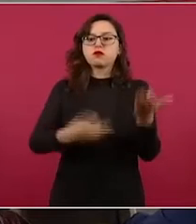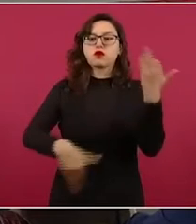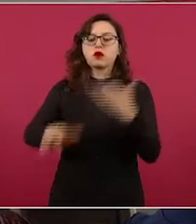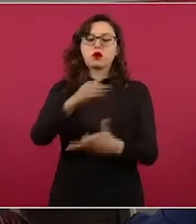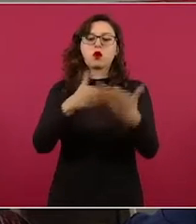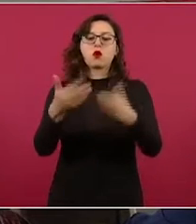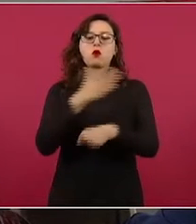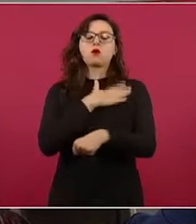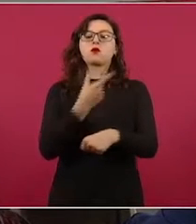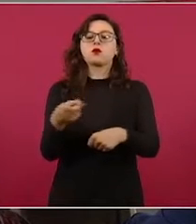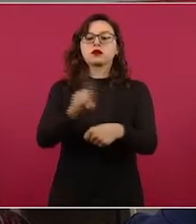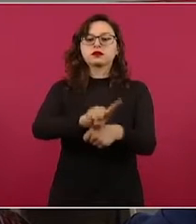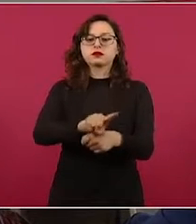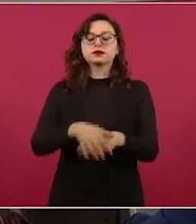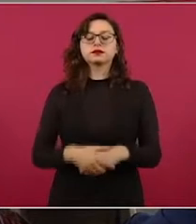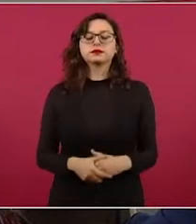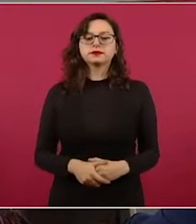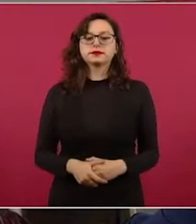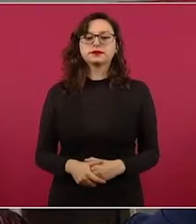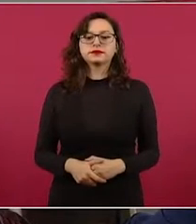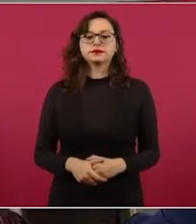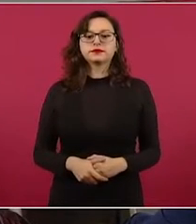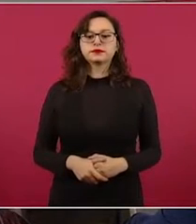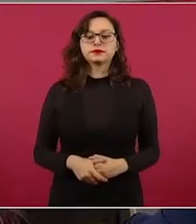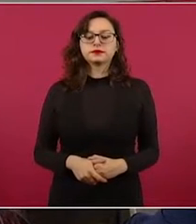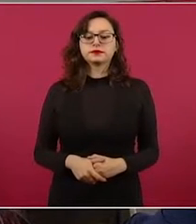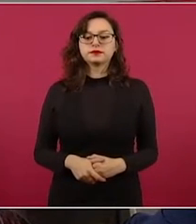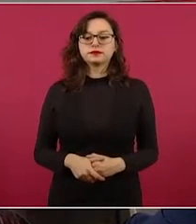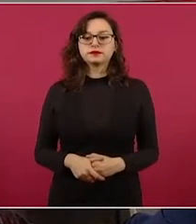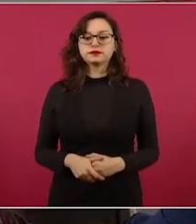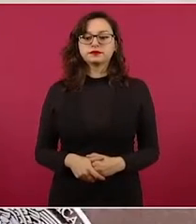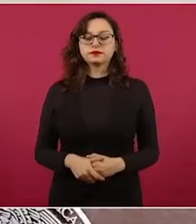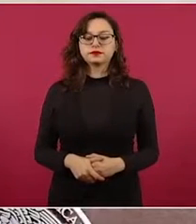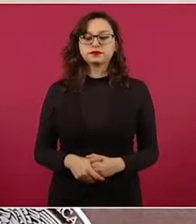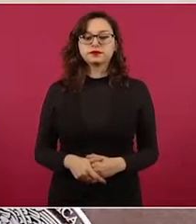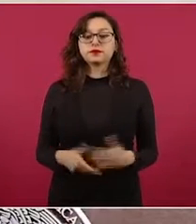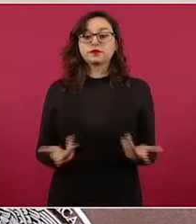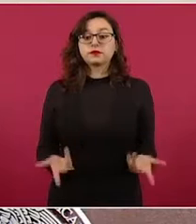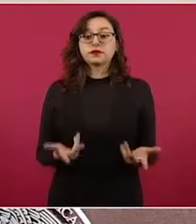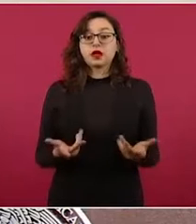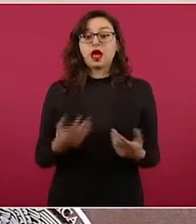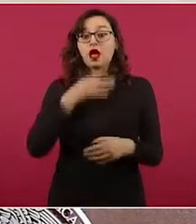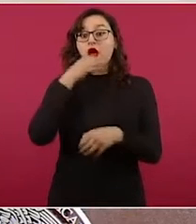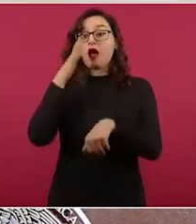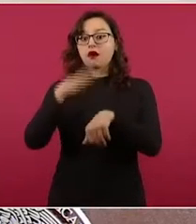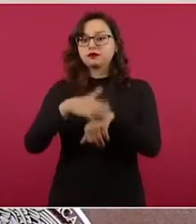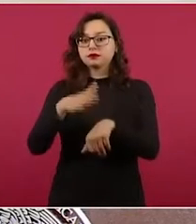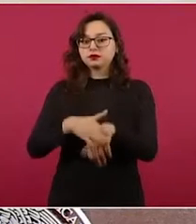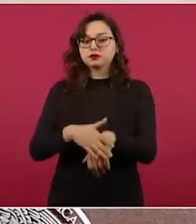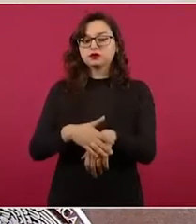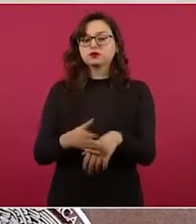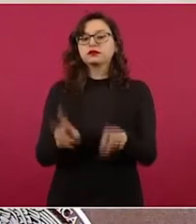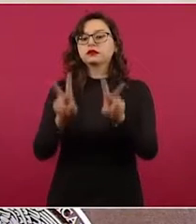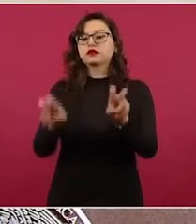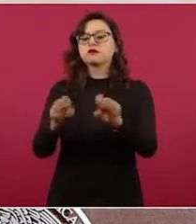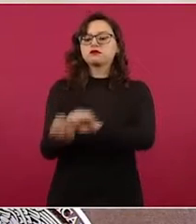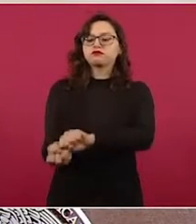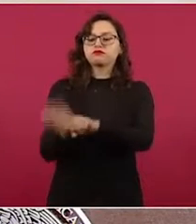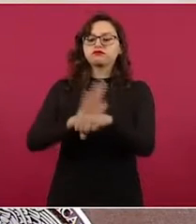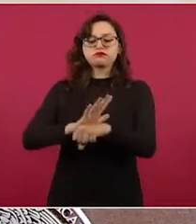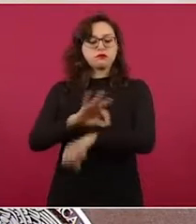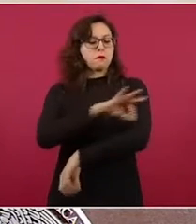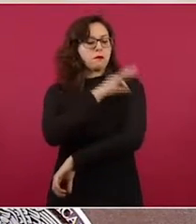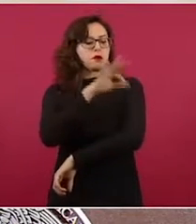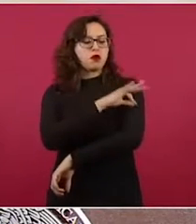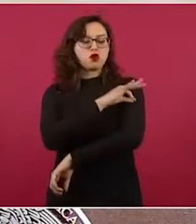Vamos a comentar un cambio nuevo en la política nacional de vacunación contra la COVID-19 que